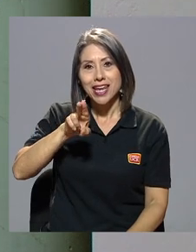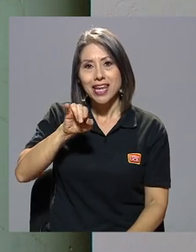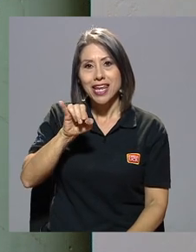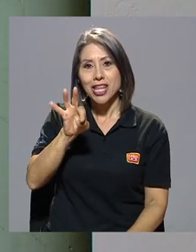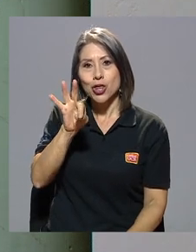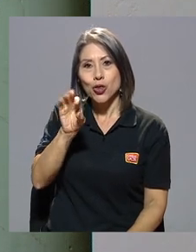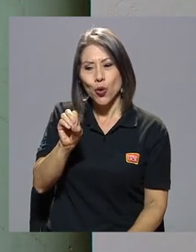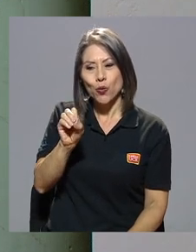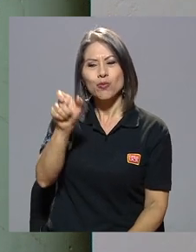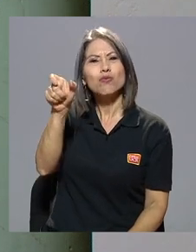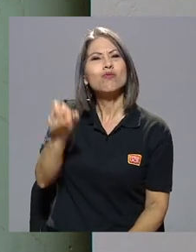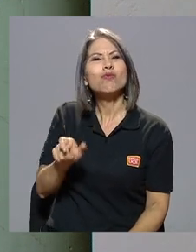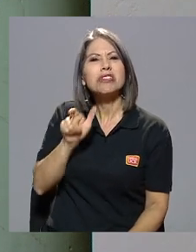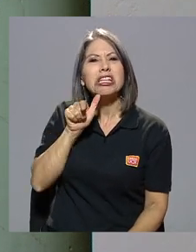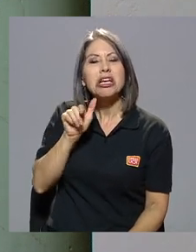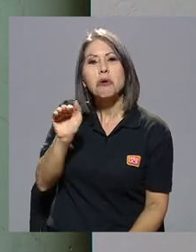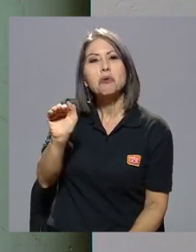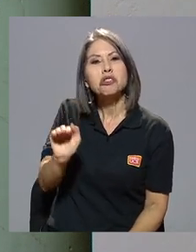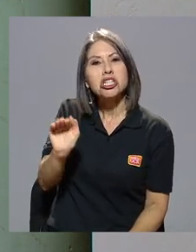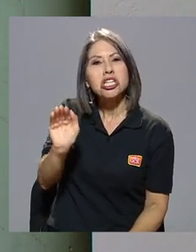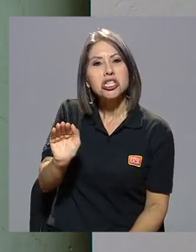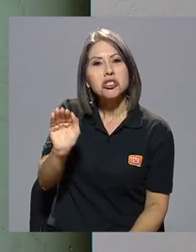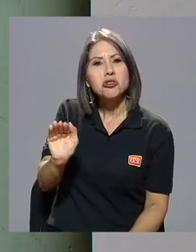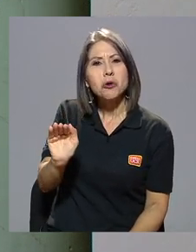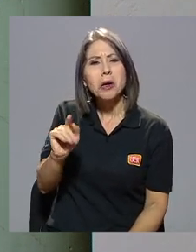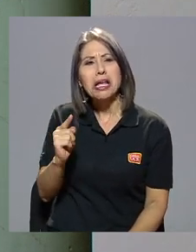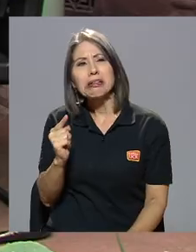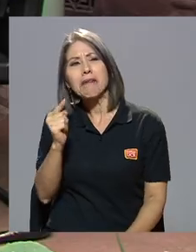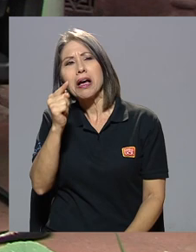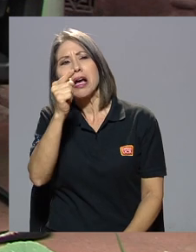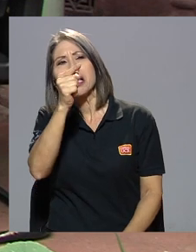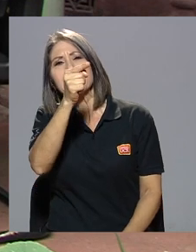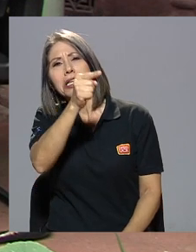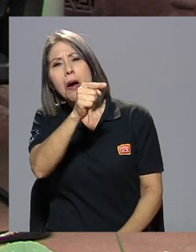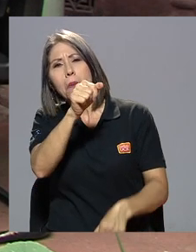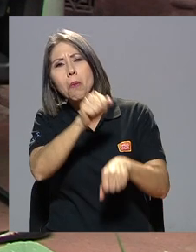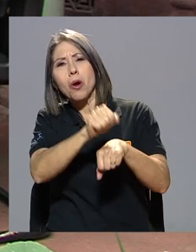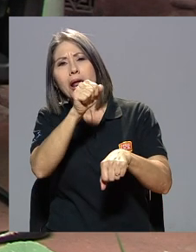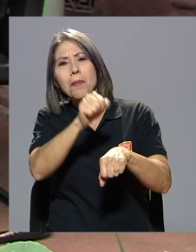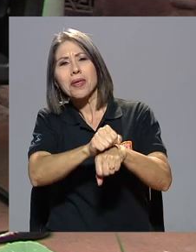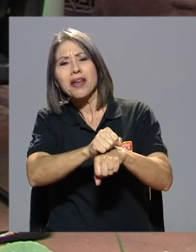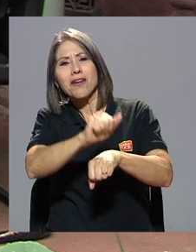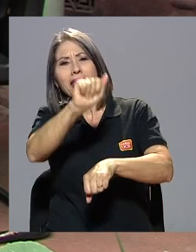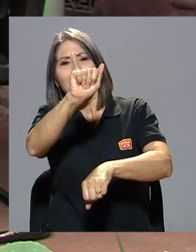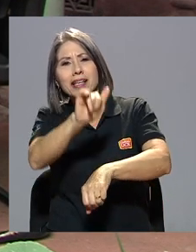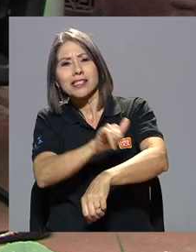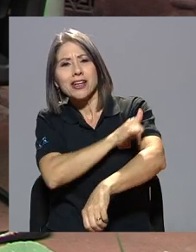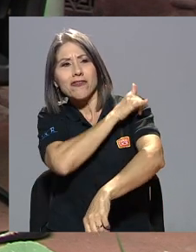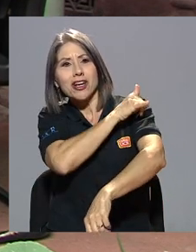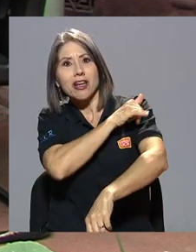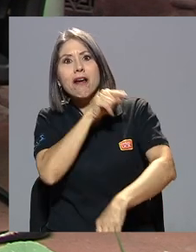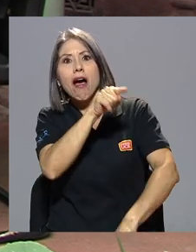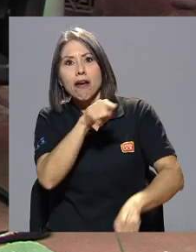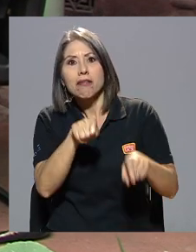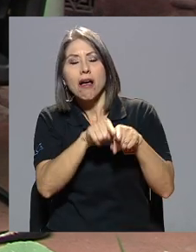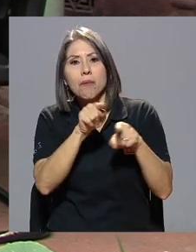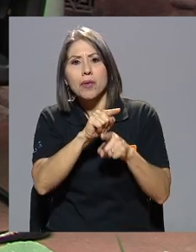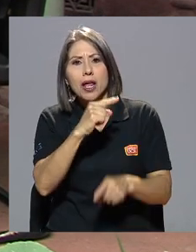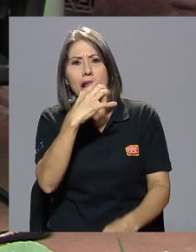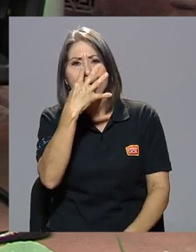estaba allá por la piedra de Acerrí. Y ahí en la piedra de Acerrí pues estaba la bruja Zárate también.